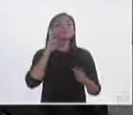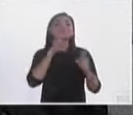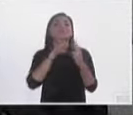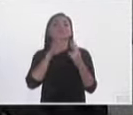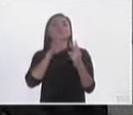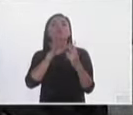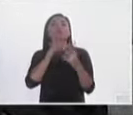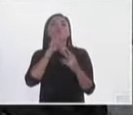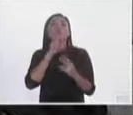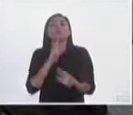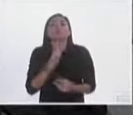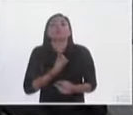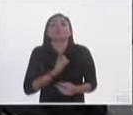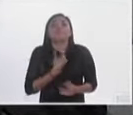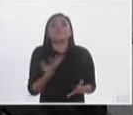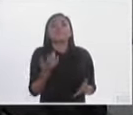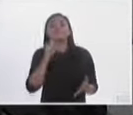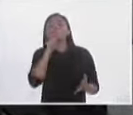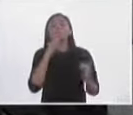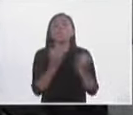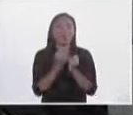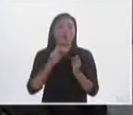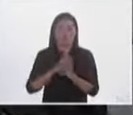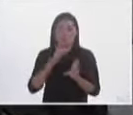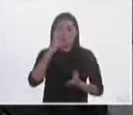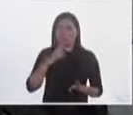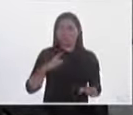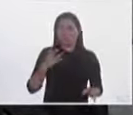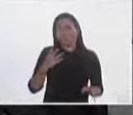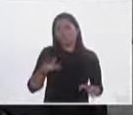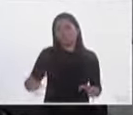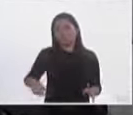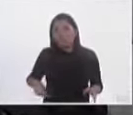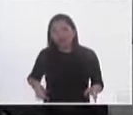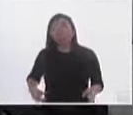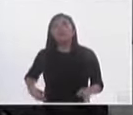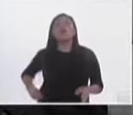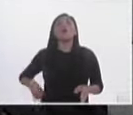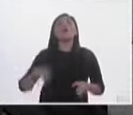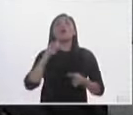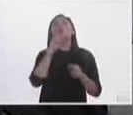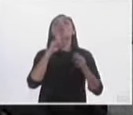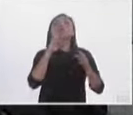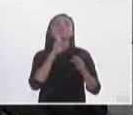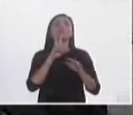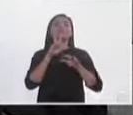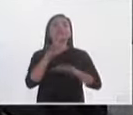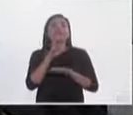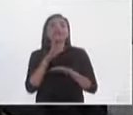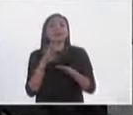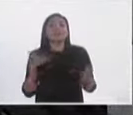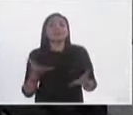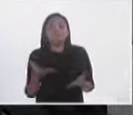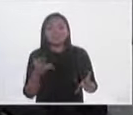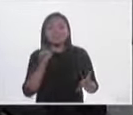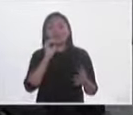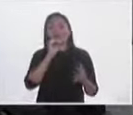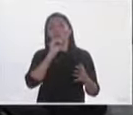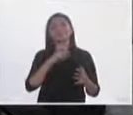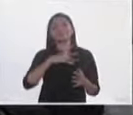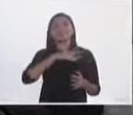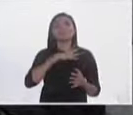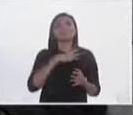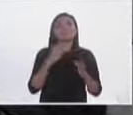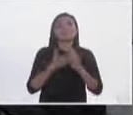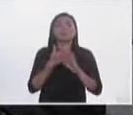y se incomoda, pero, obviamente, un gobernante, un representante, sin las ataduras que con frecuencia se logran hacer en virtud o se construyen